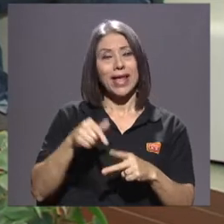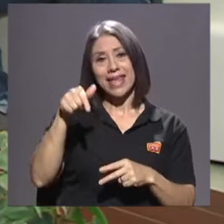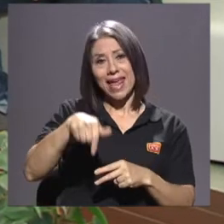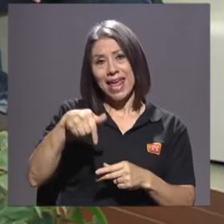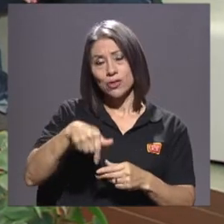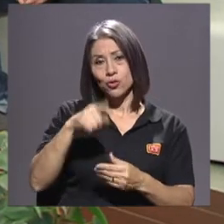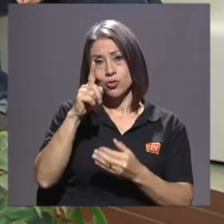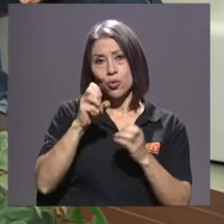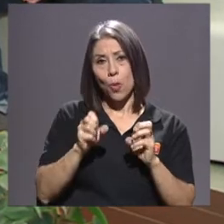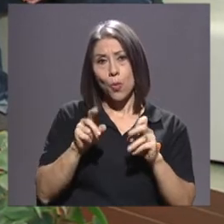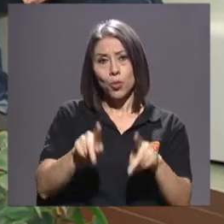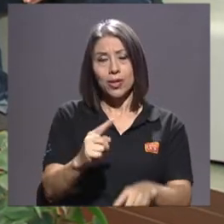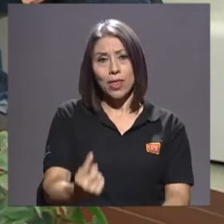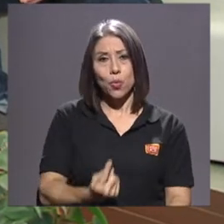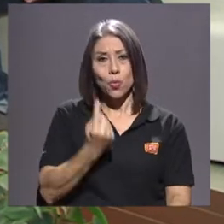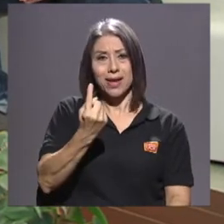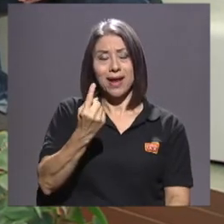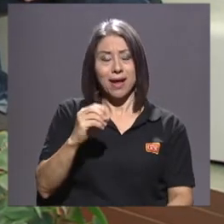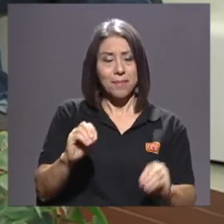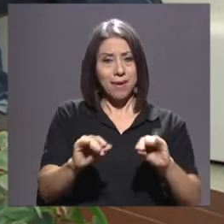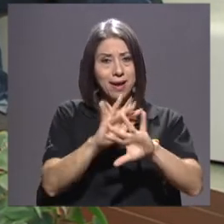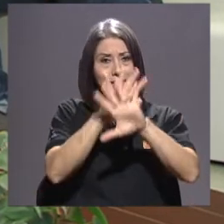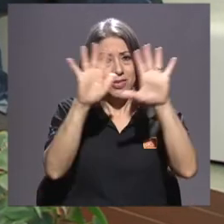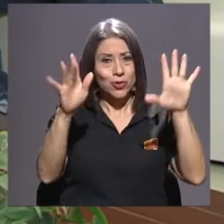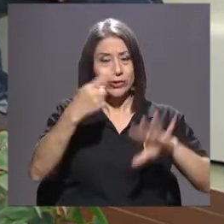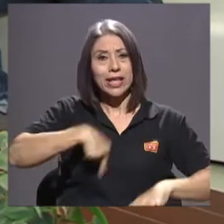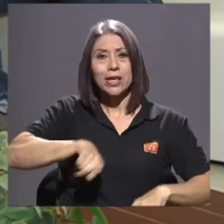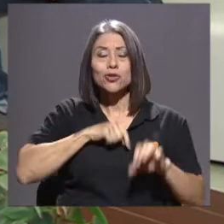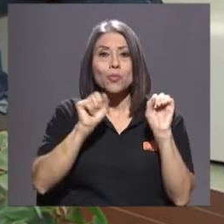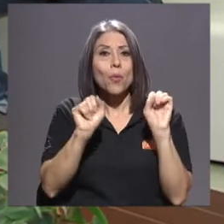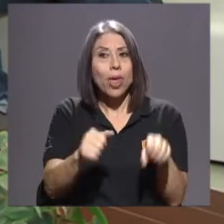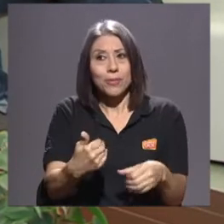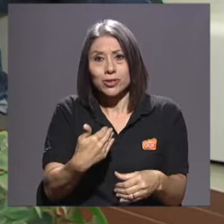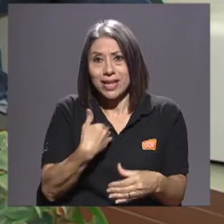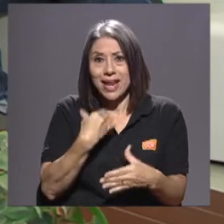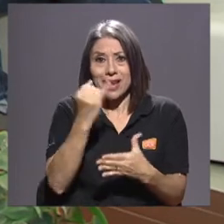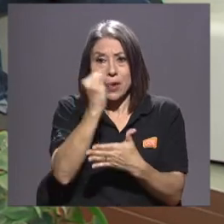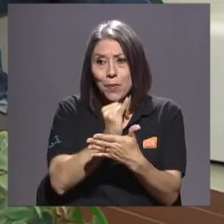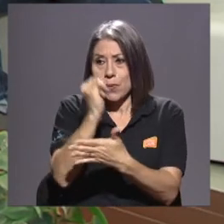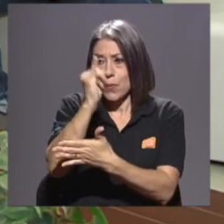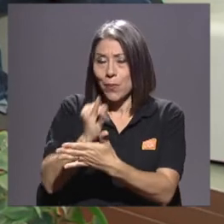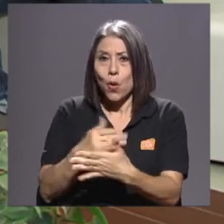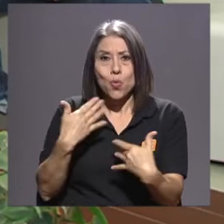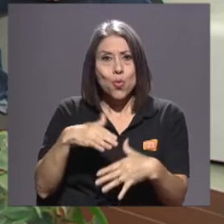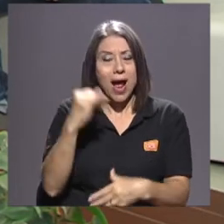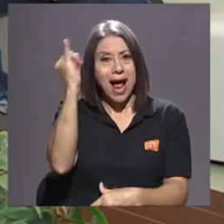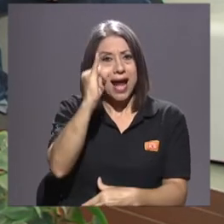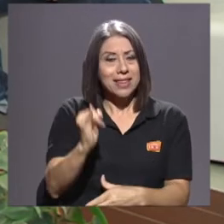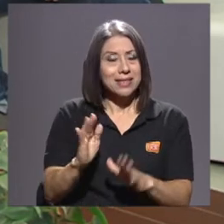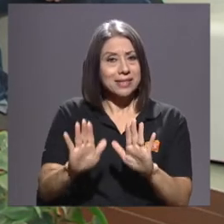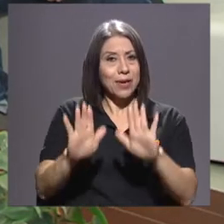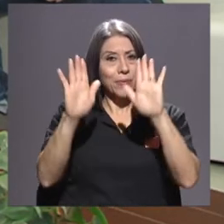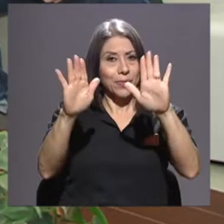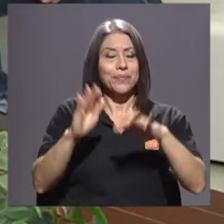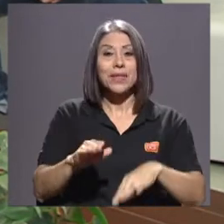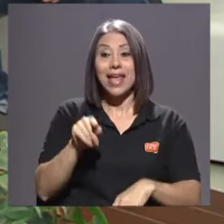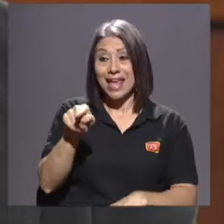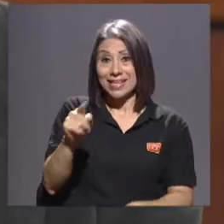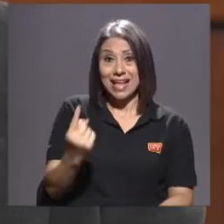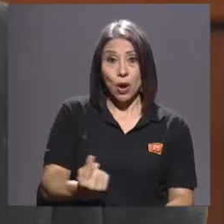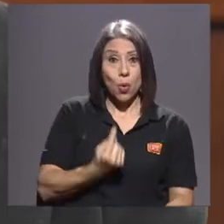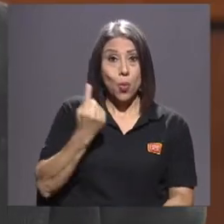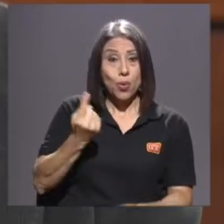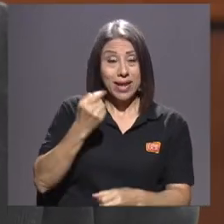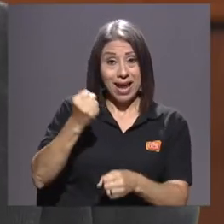es una oportunidad única, maravillosa, que tenemos de poder apreciar la obra de este gran artista. Y entiendo que es la única